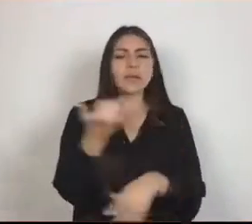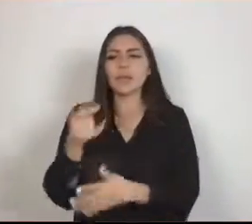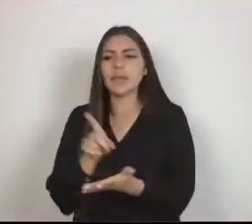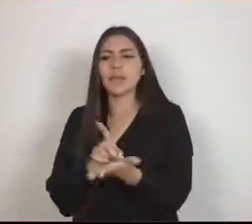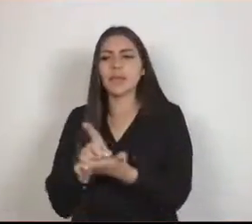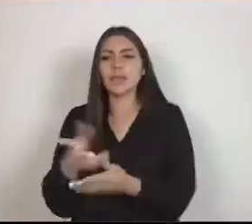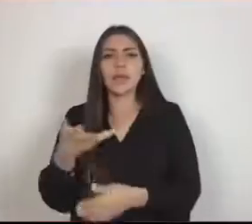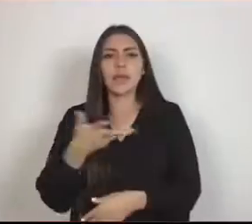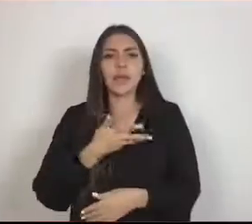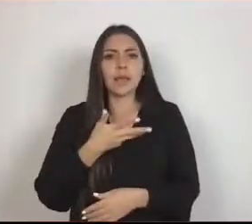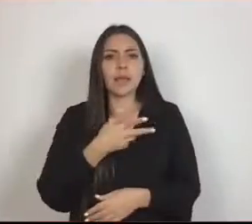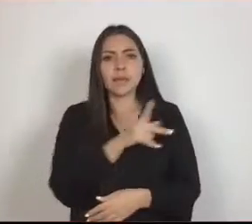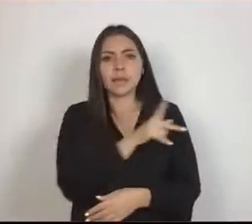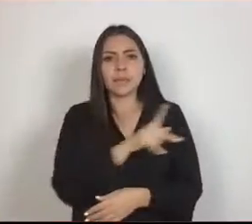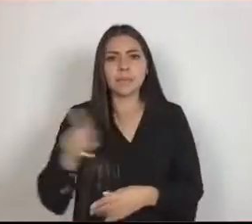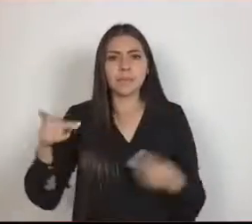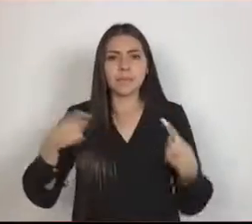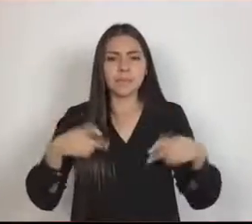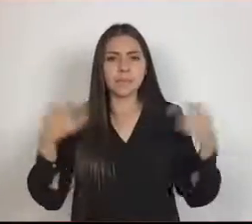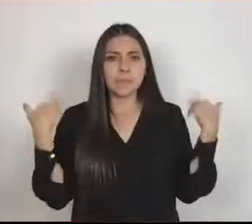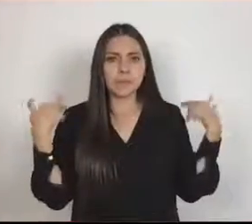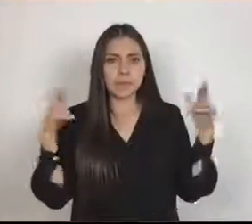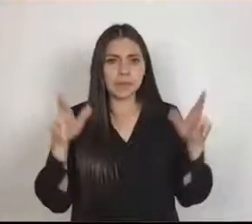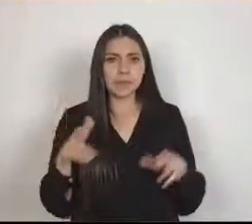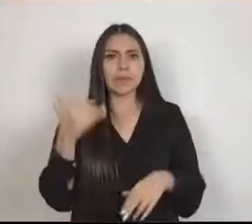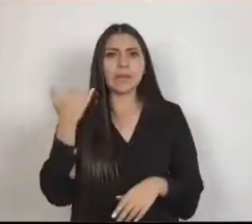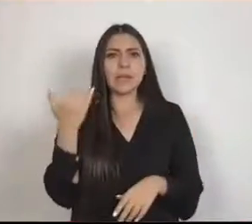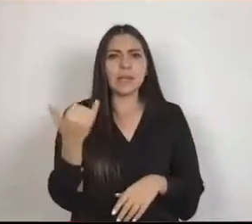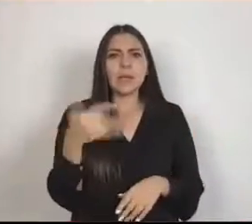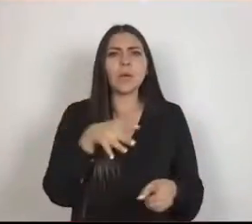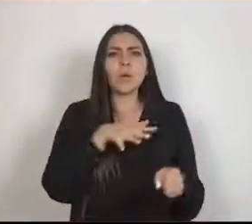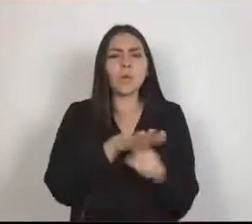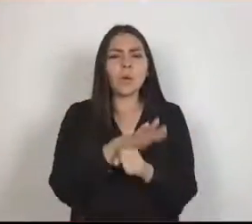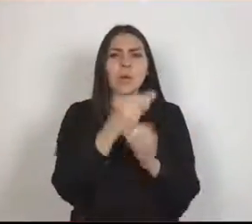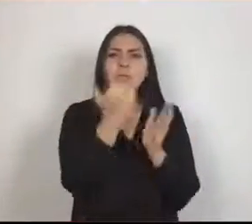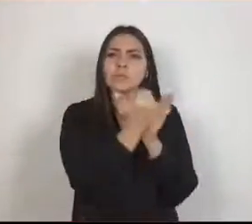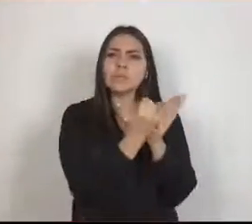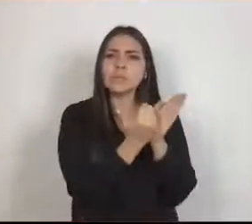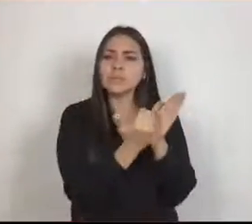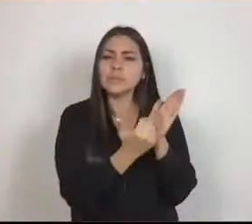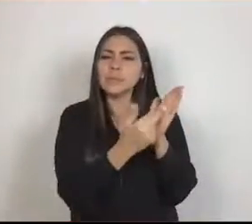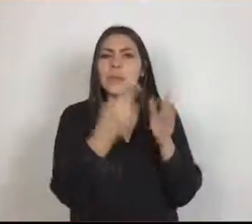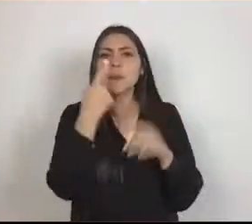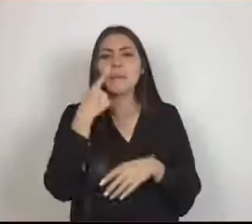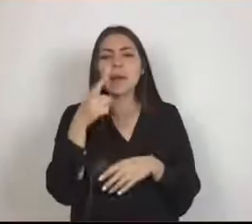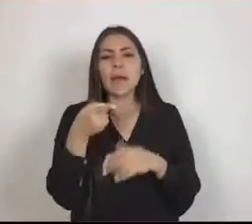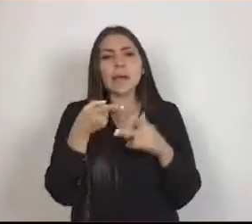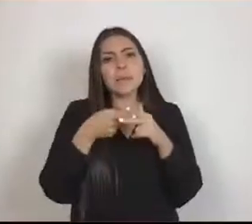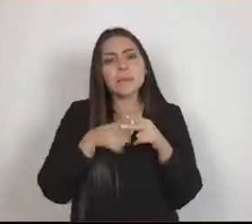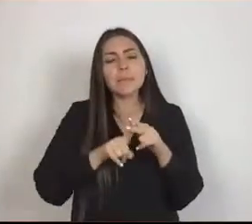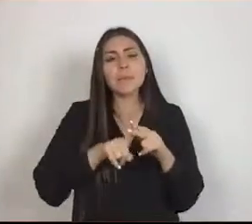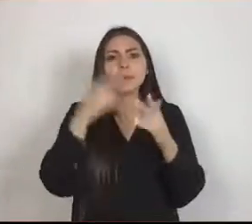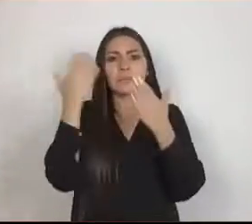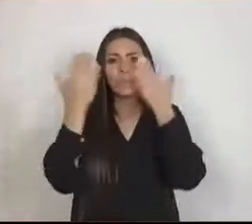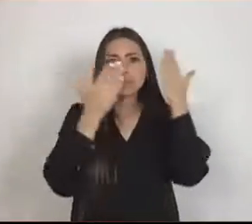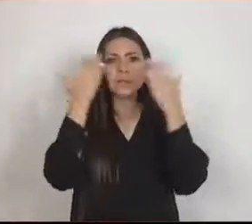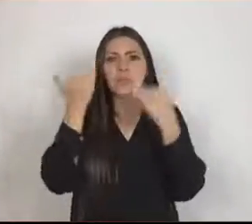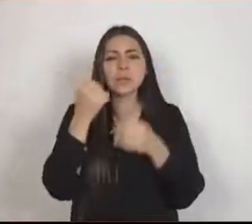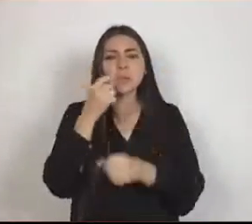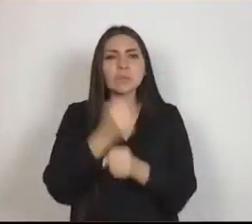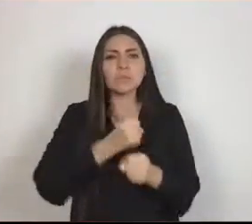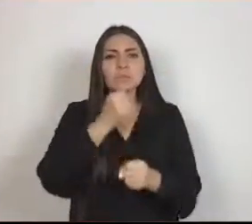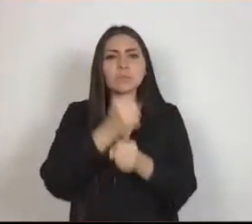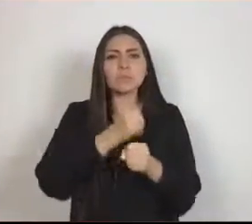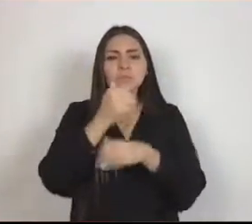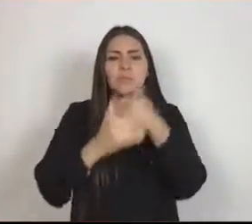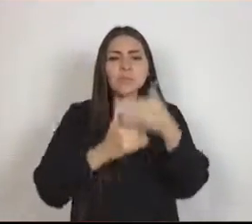personal docente y las normas para su formación inicial y perfeccionamiento, la contratación, el